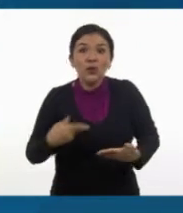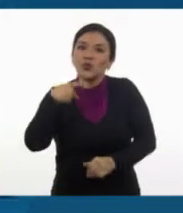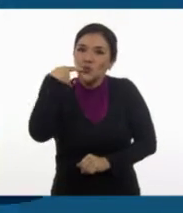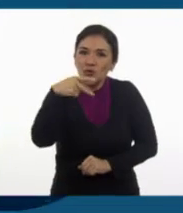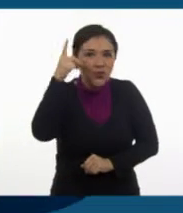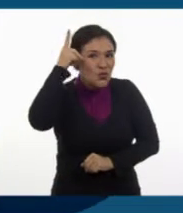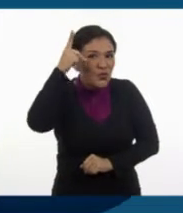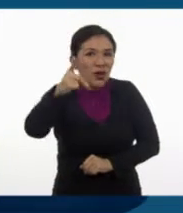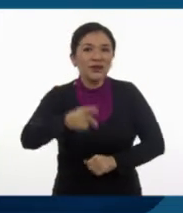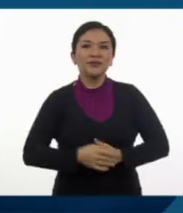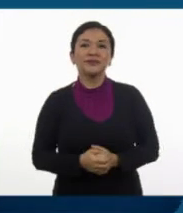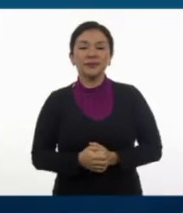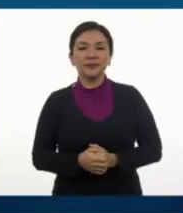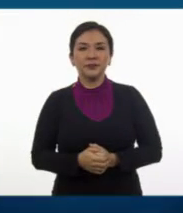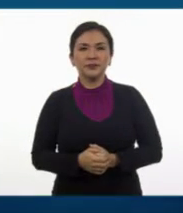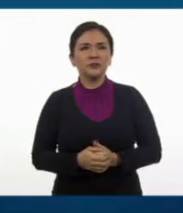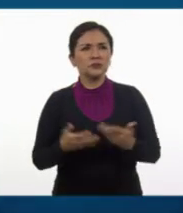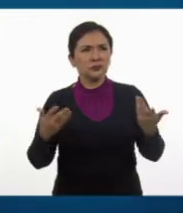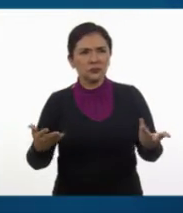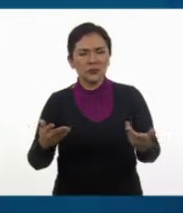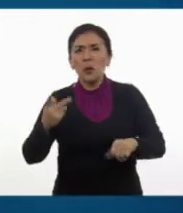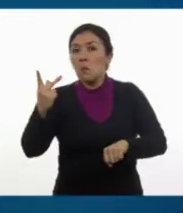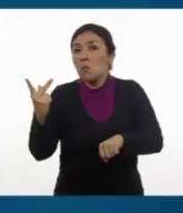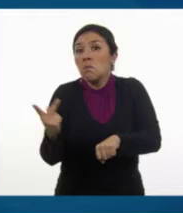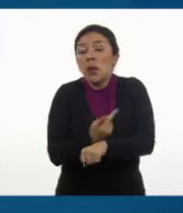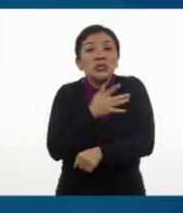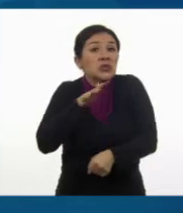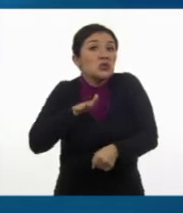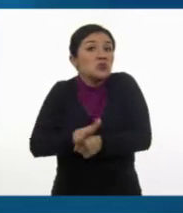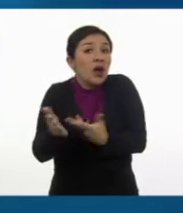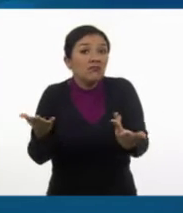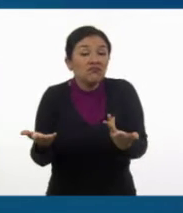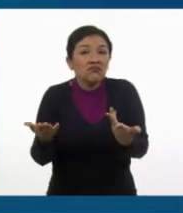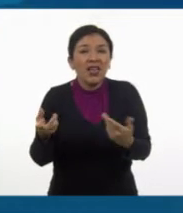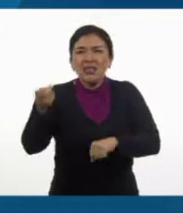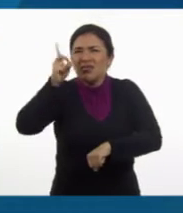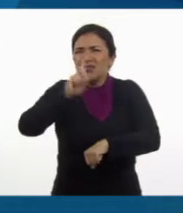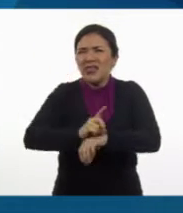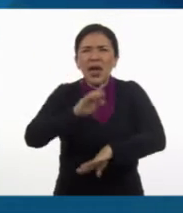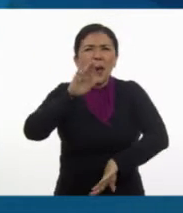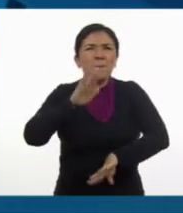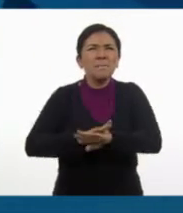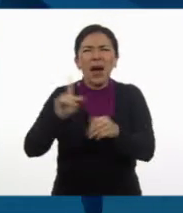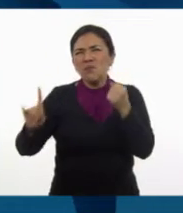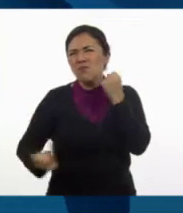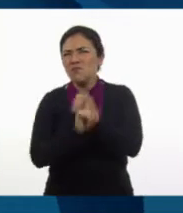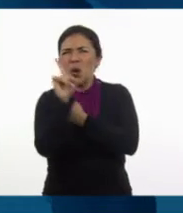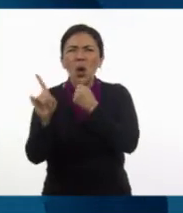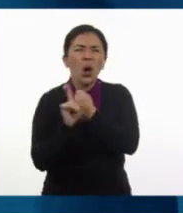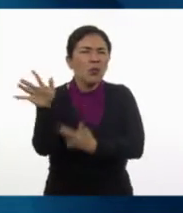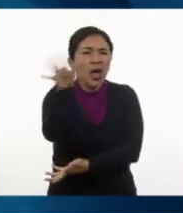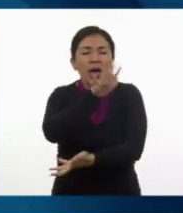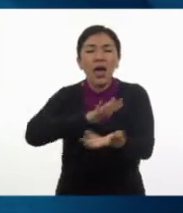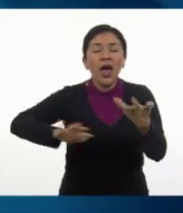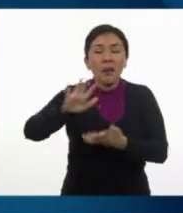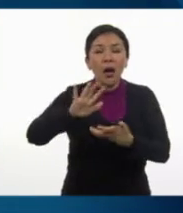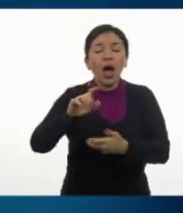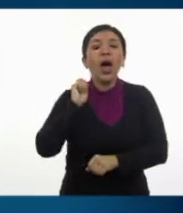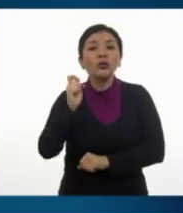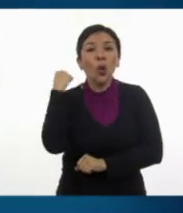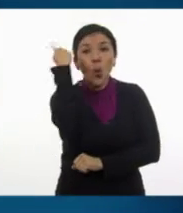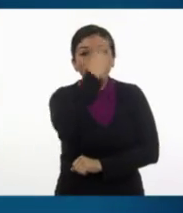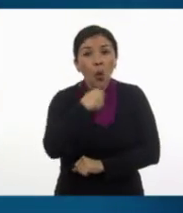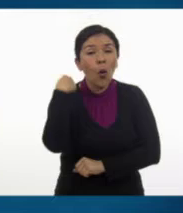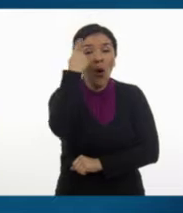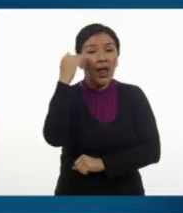tuyo. Ocurra lo que ocurra, aún en el día más borrascoso, las horas y